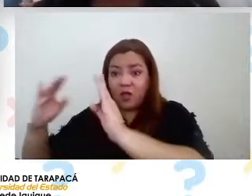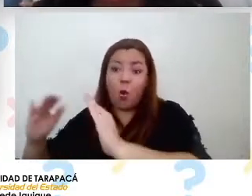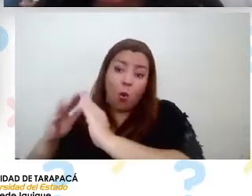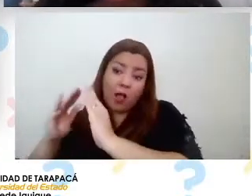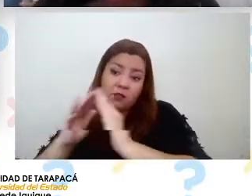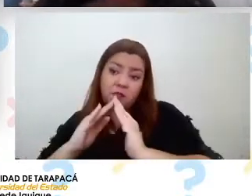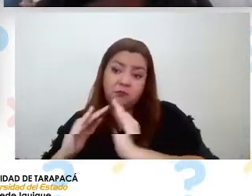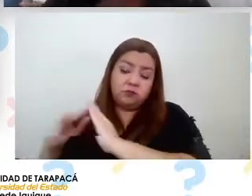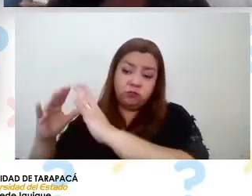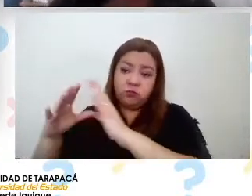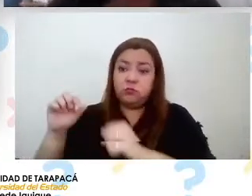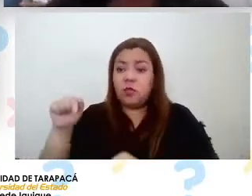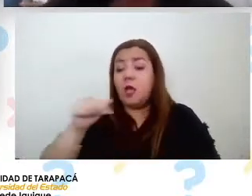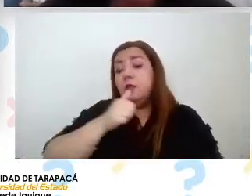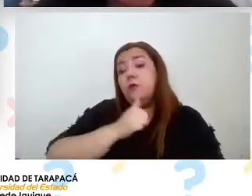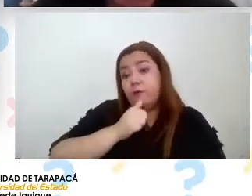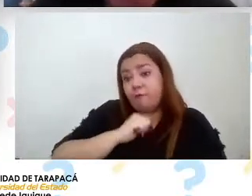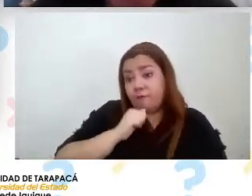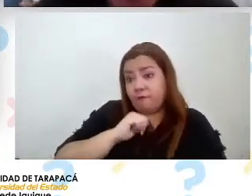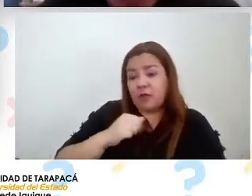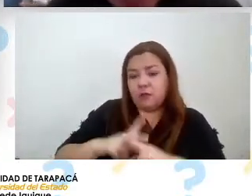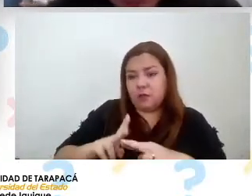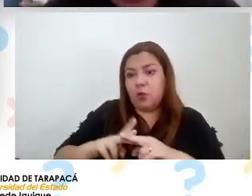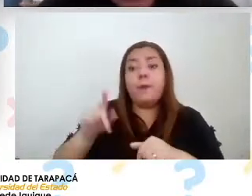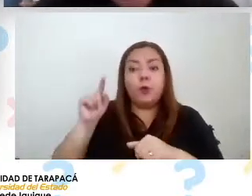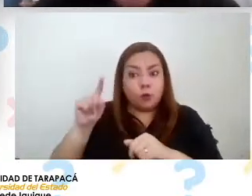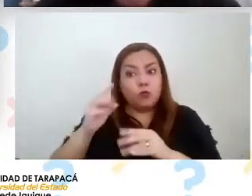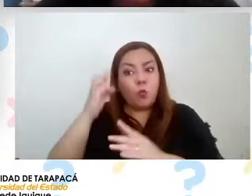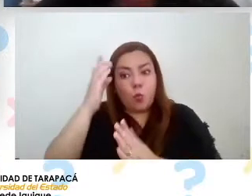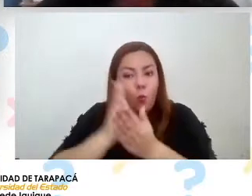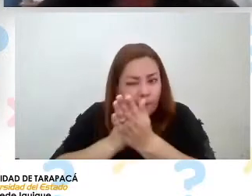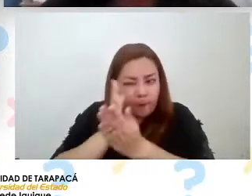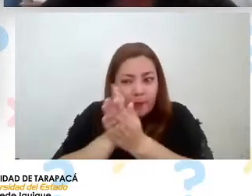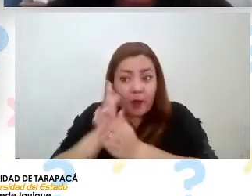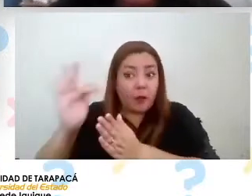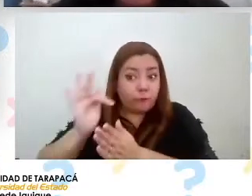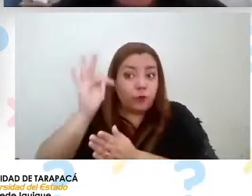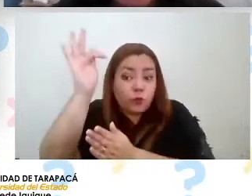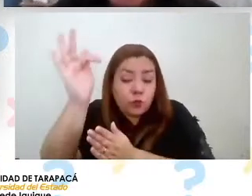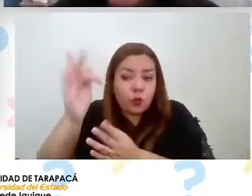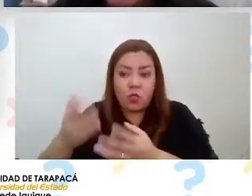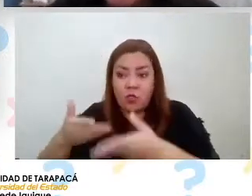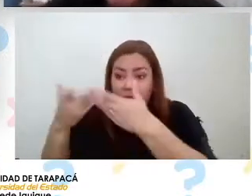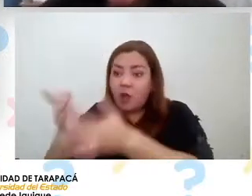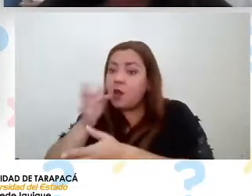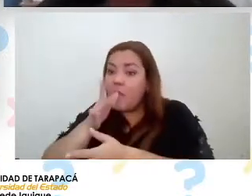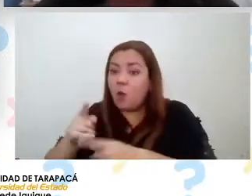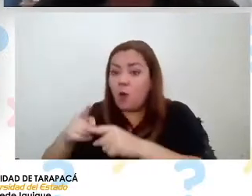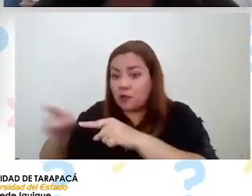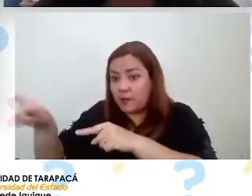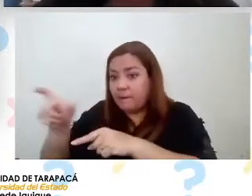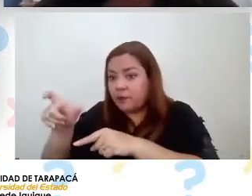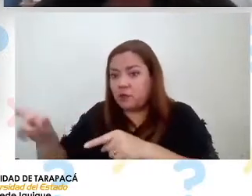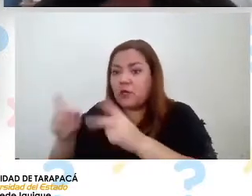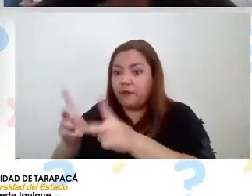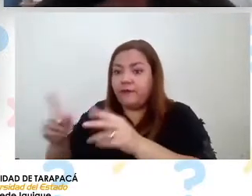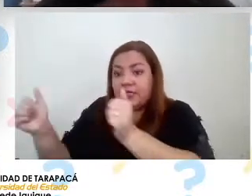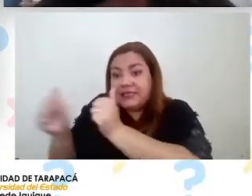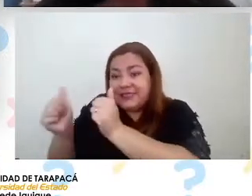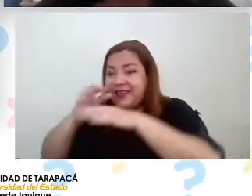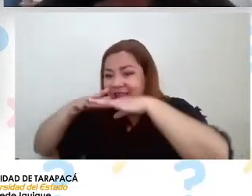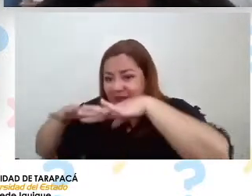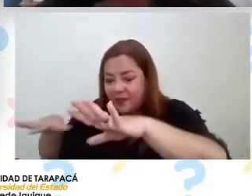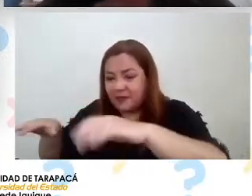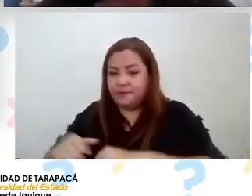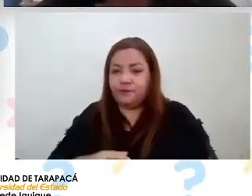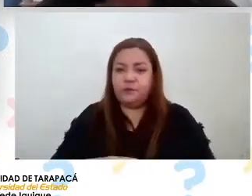de los grandes planes a futuro cuál es la biodiversidad que existe en este lugar tanto animal